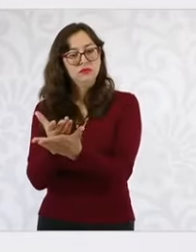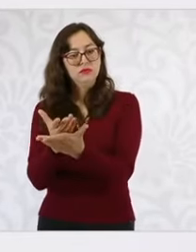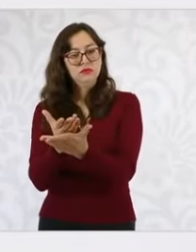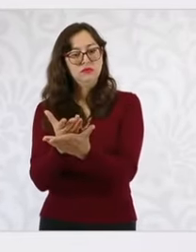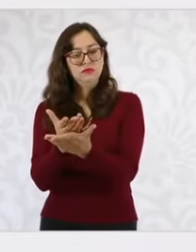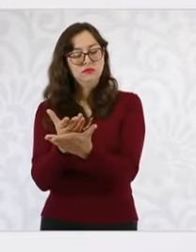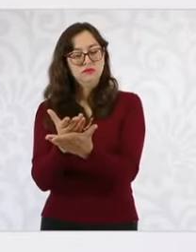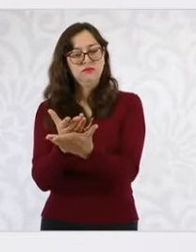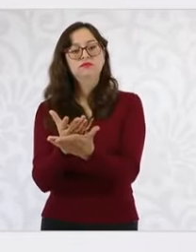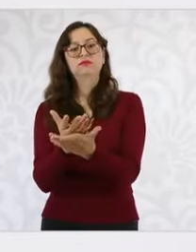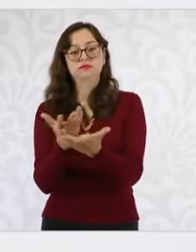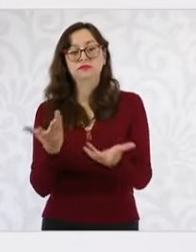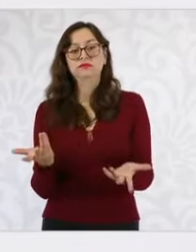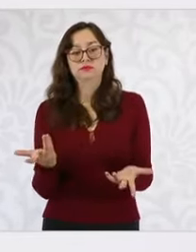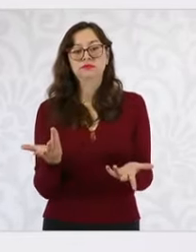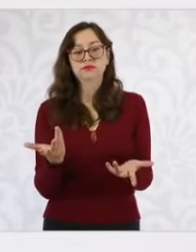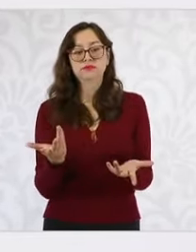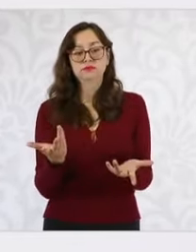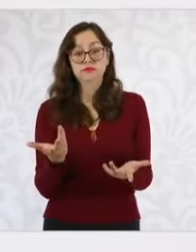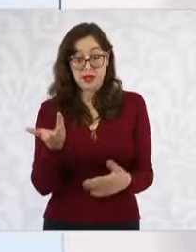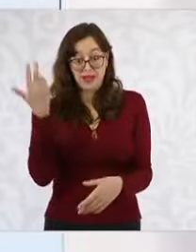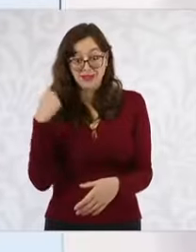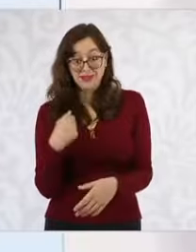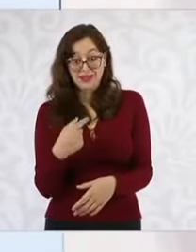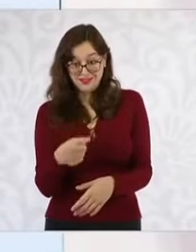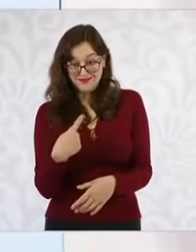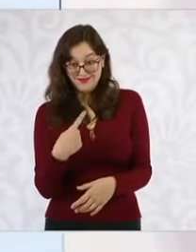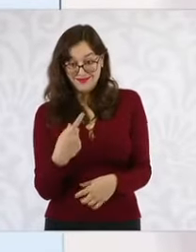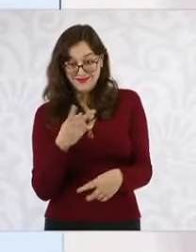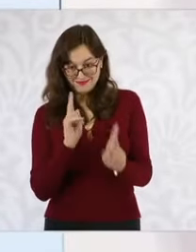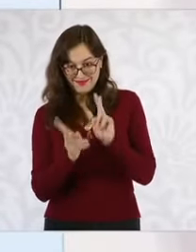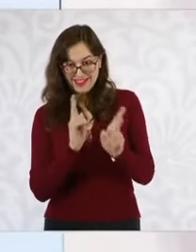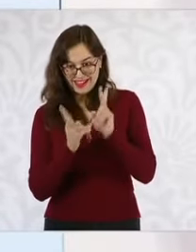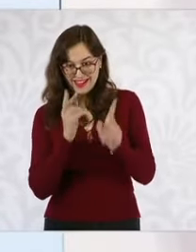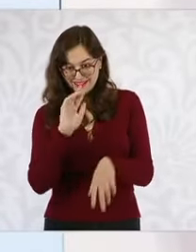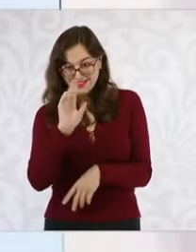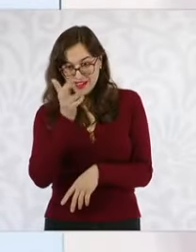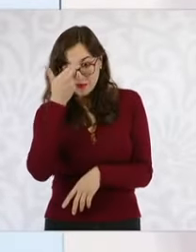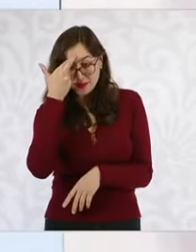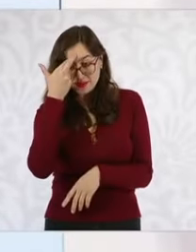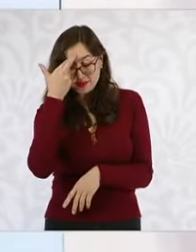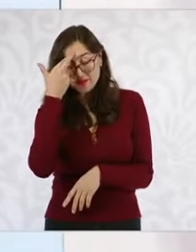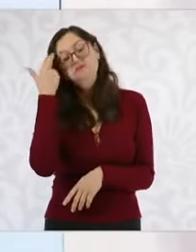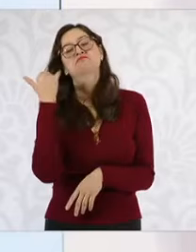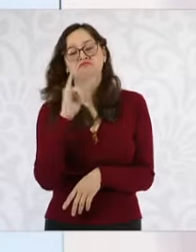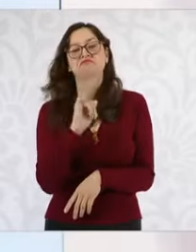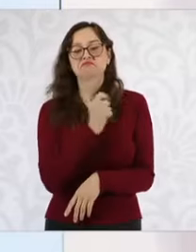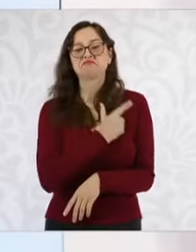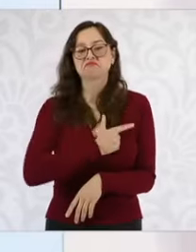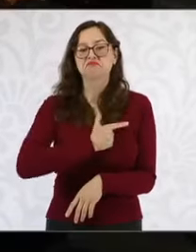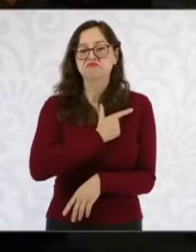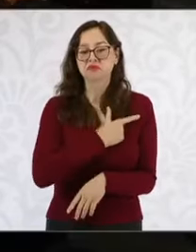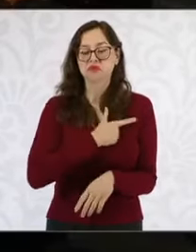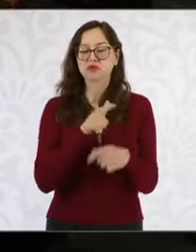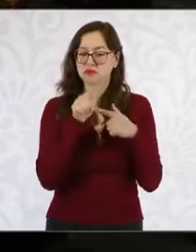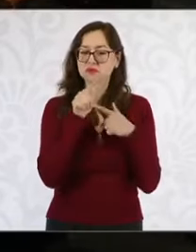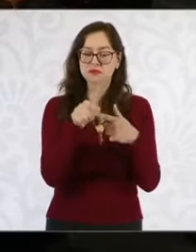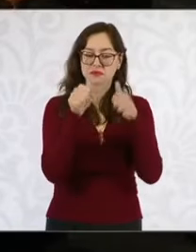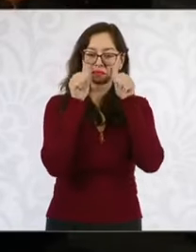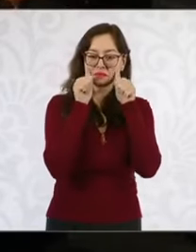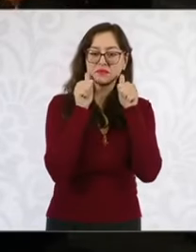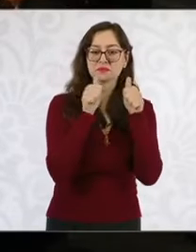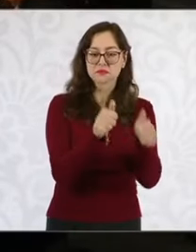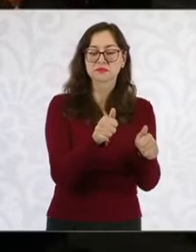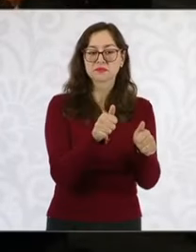incluso platicamos de manera personal y que con gusto las atendemos. Entonces,